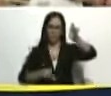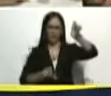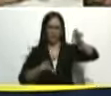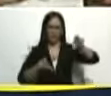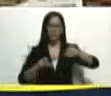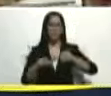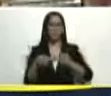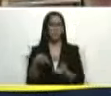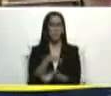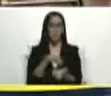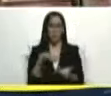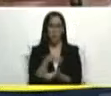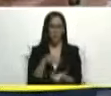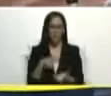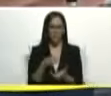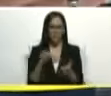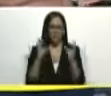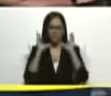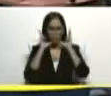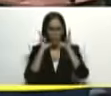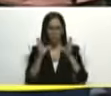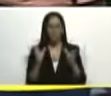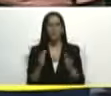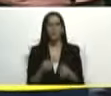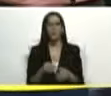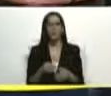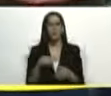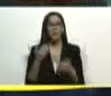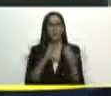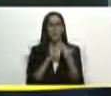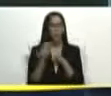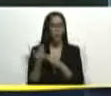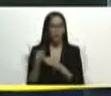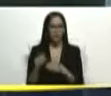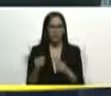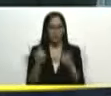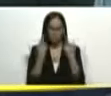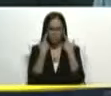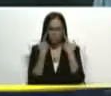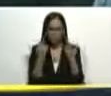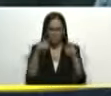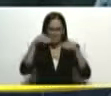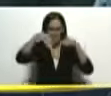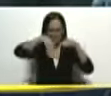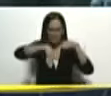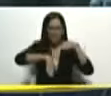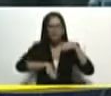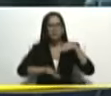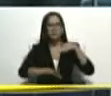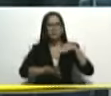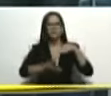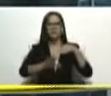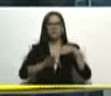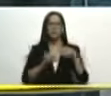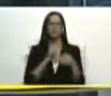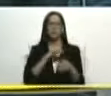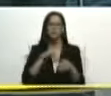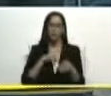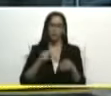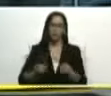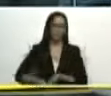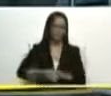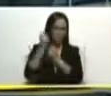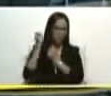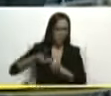grave de la comunidad y nosotros inmediatamente vimos un hundimiento y bueno ahí excavamos aproximadamente unos 3 metros